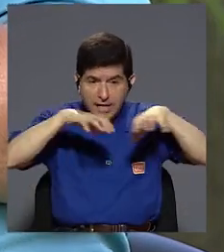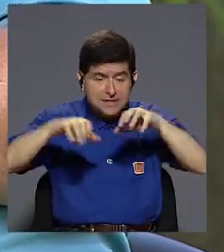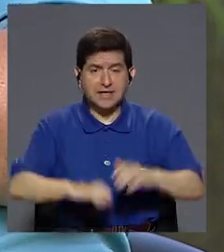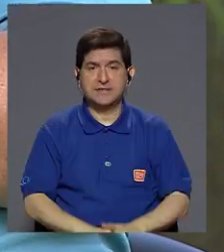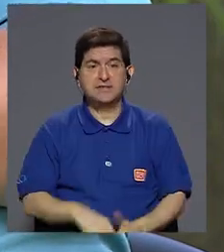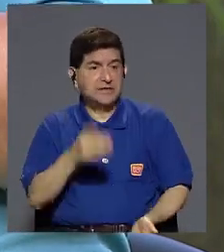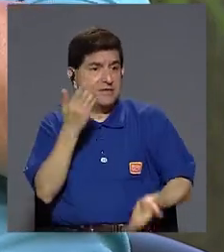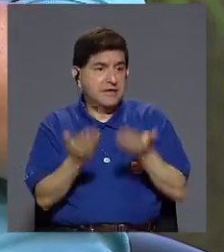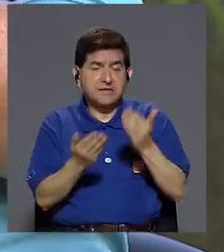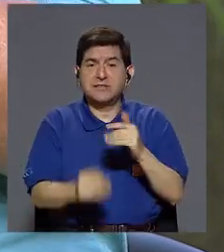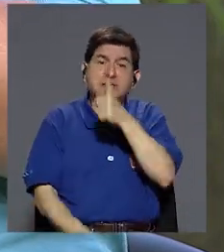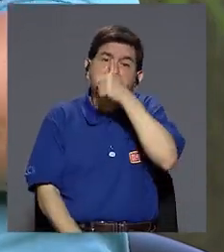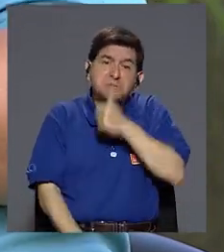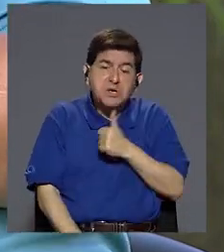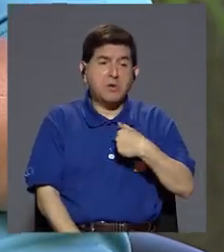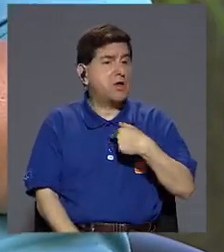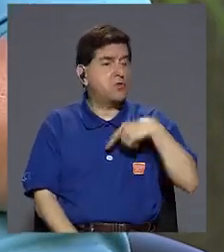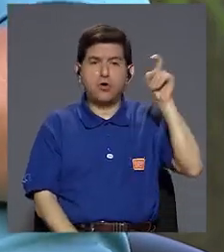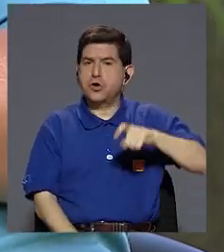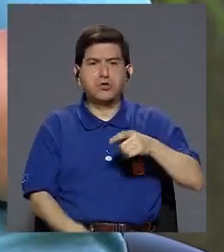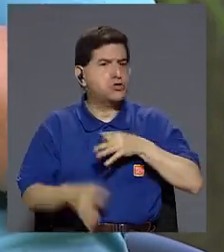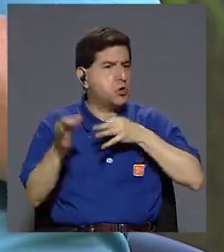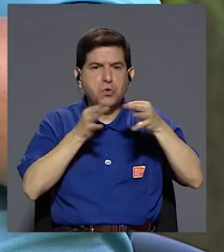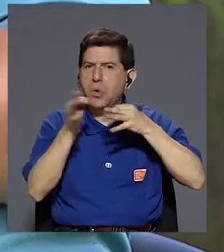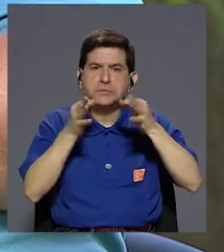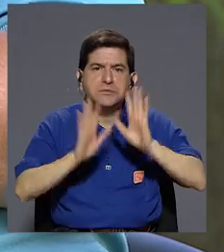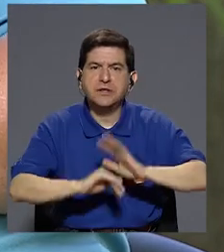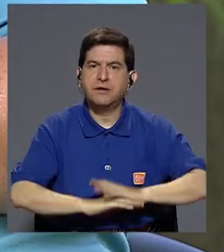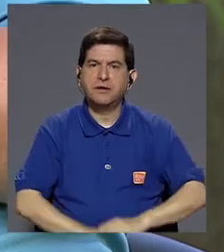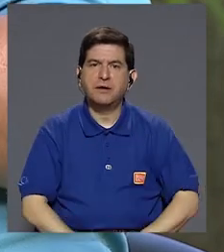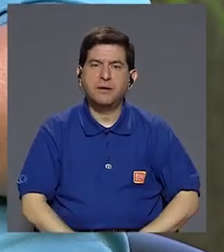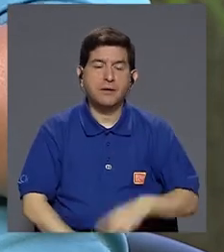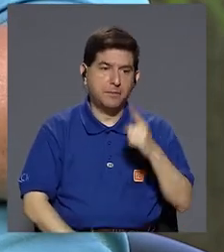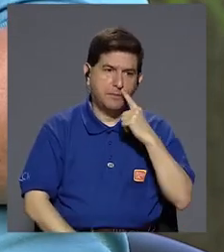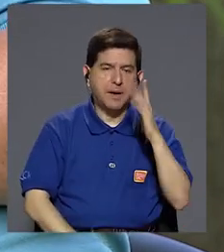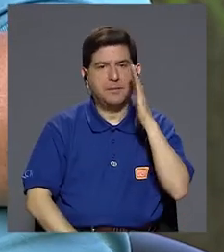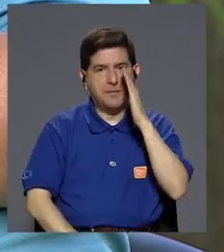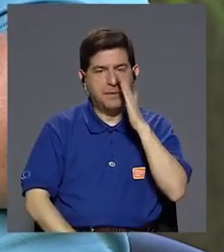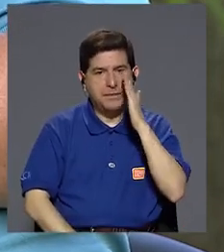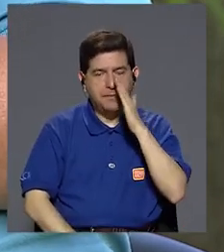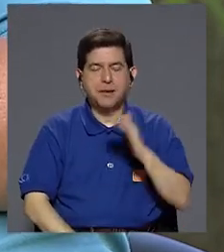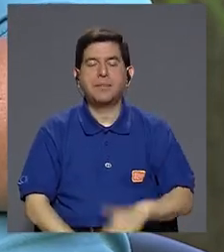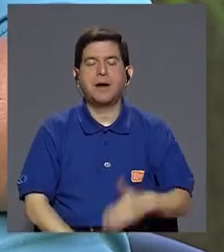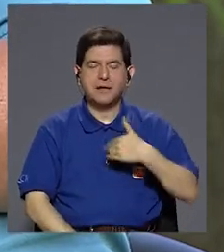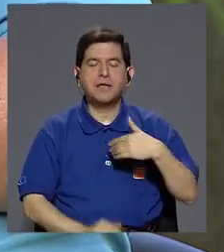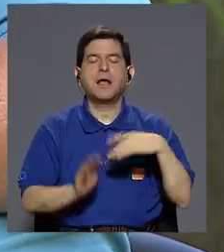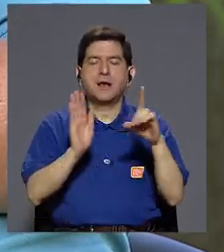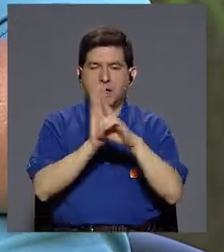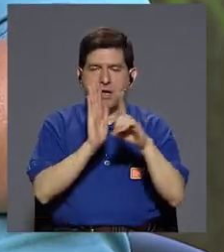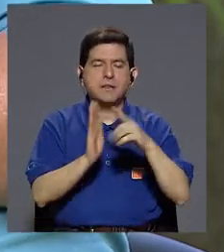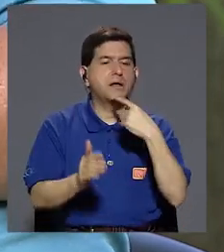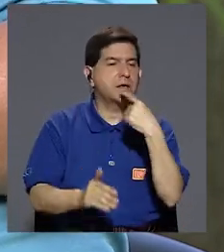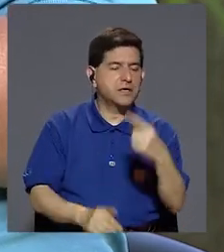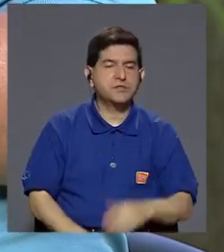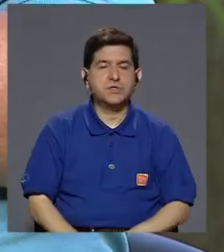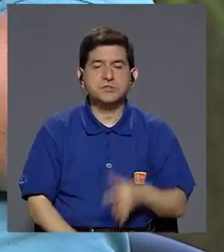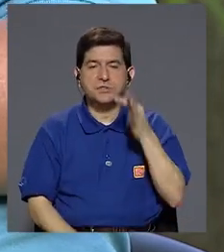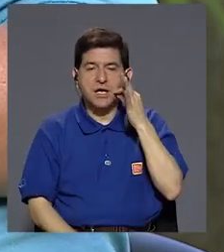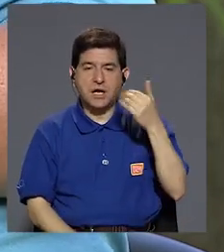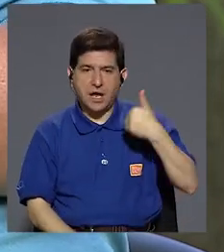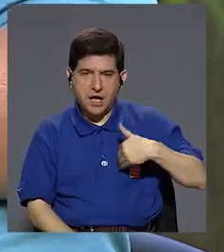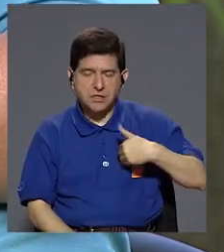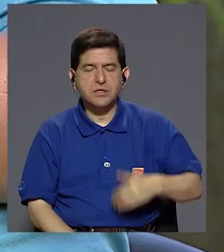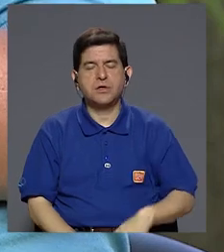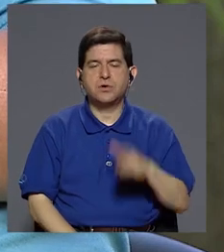que realmente es una razón privada y yo no tengo por qué estarle compartiendo, ¿verdad? Papá y mamá, pues tienen todo el derecho de decirle a